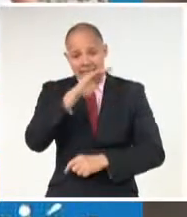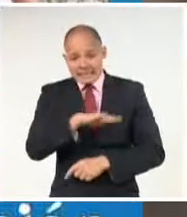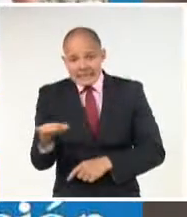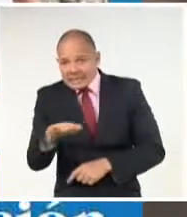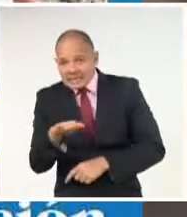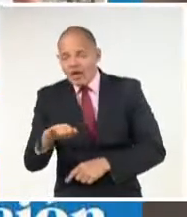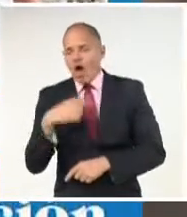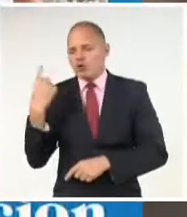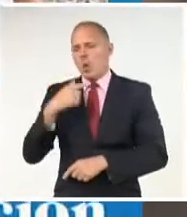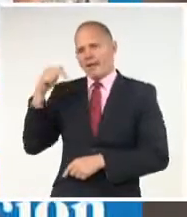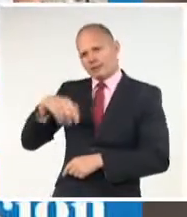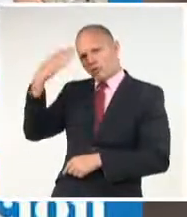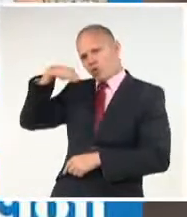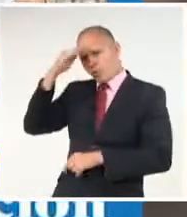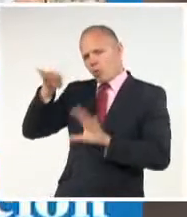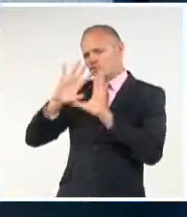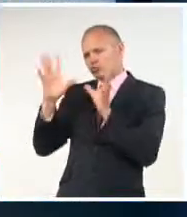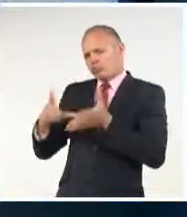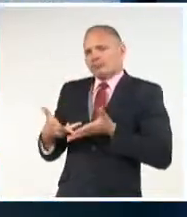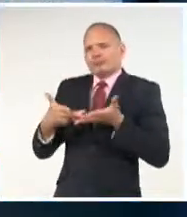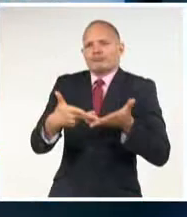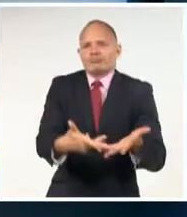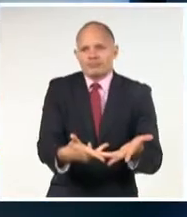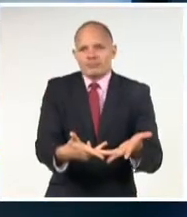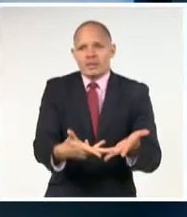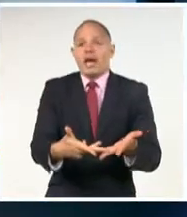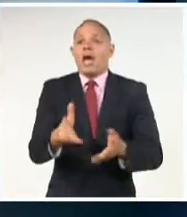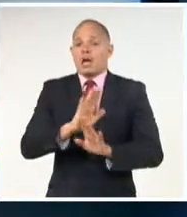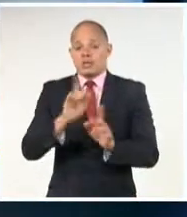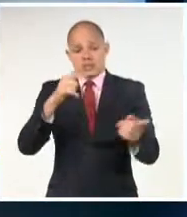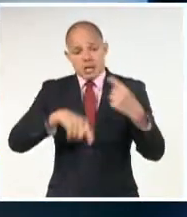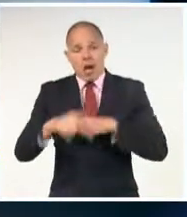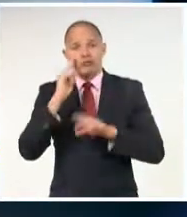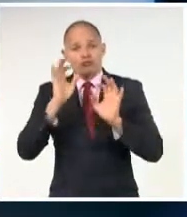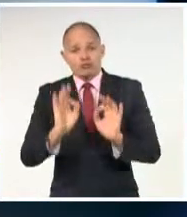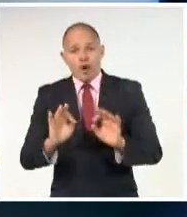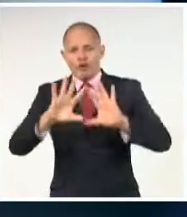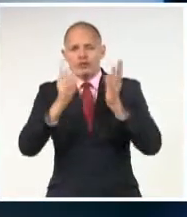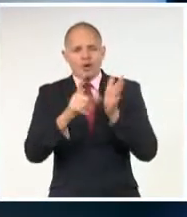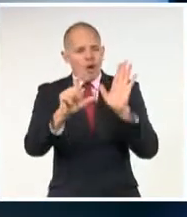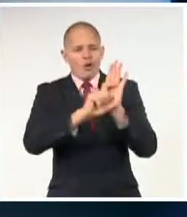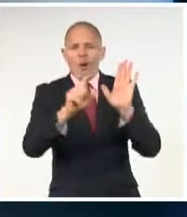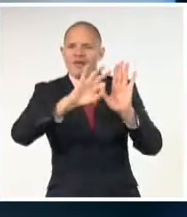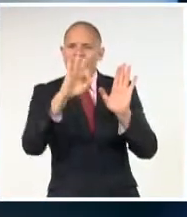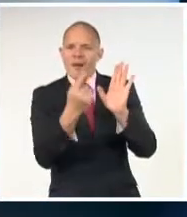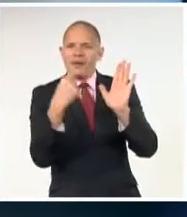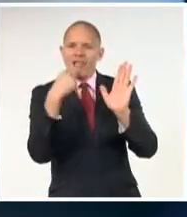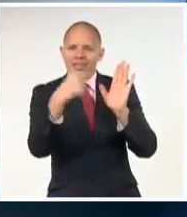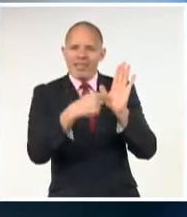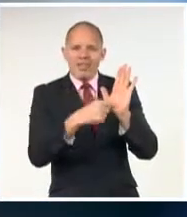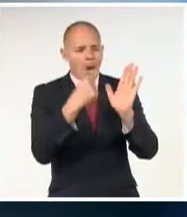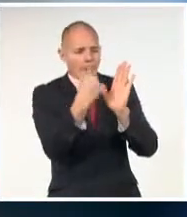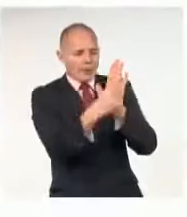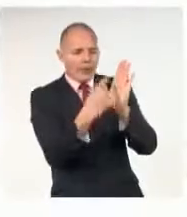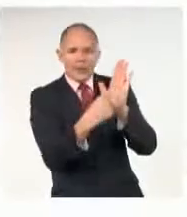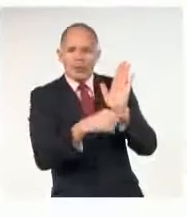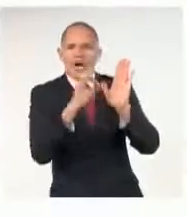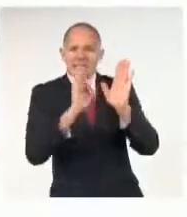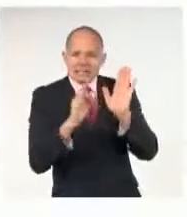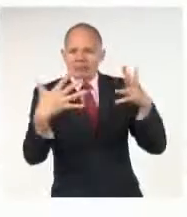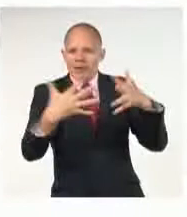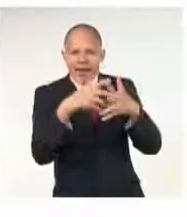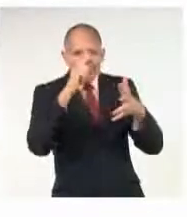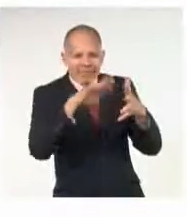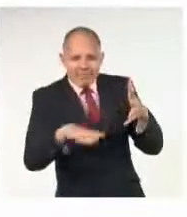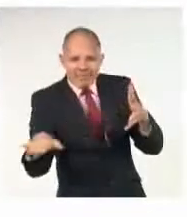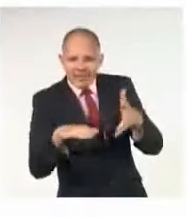construye la nación. El jefe de Estado cubano precisó que cada artículo del Código de las Familias está pensando en ellos, en sus